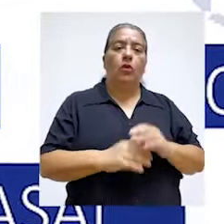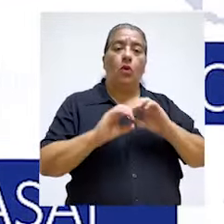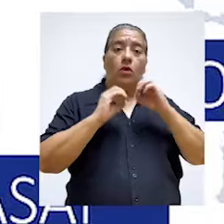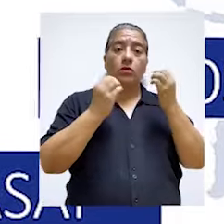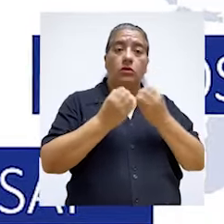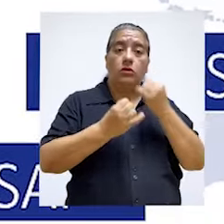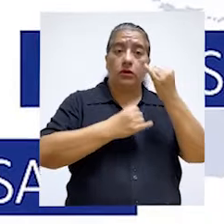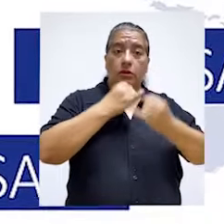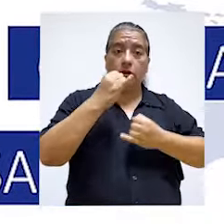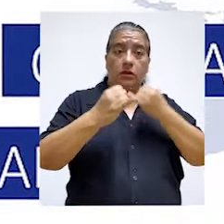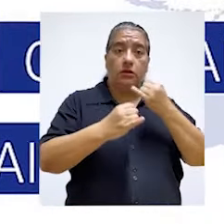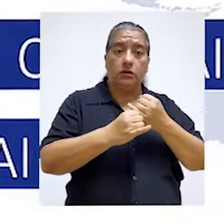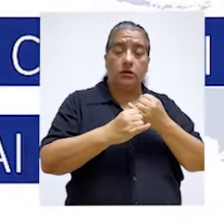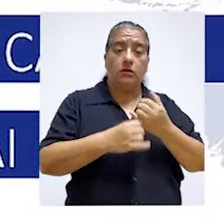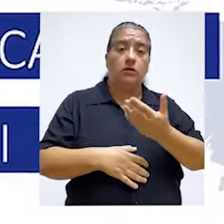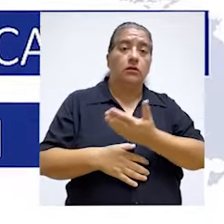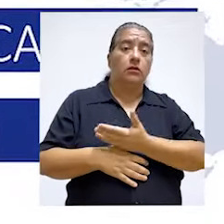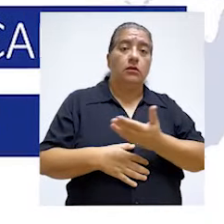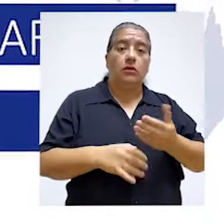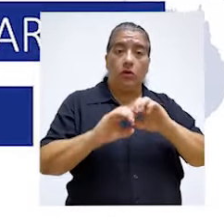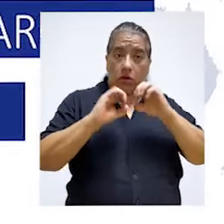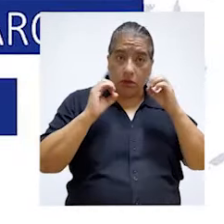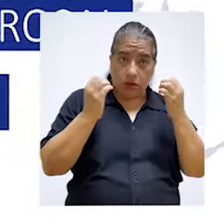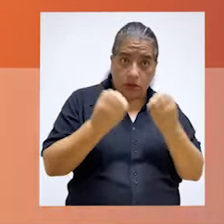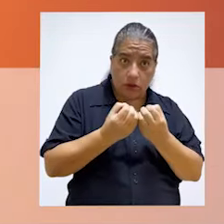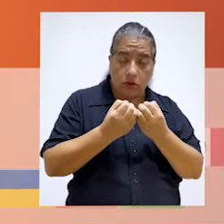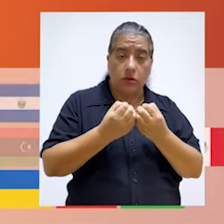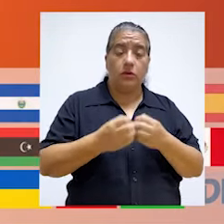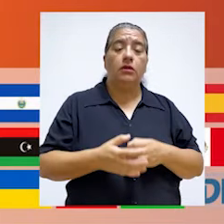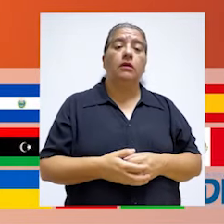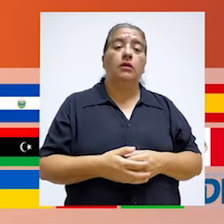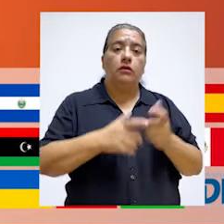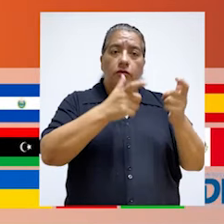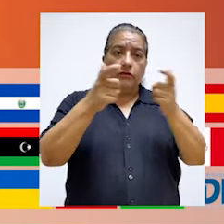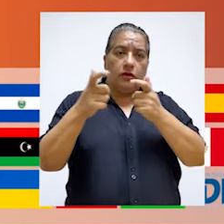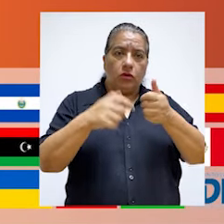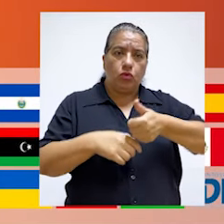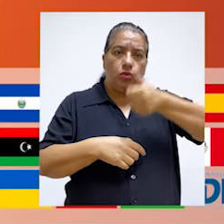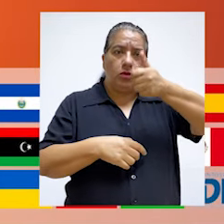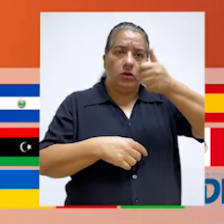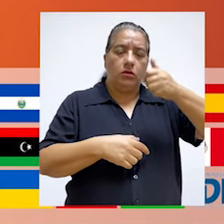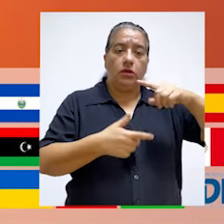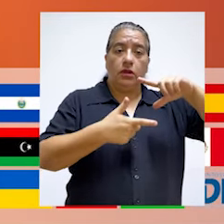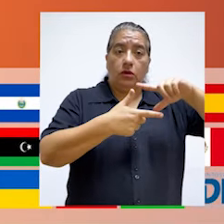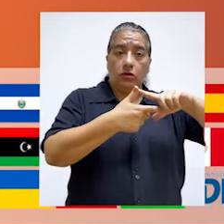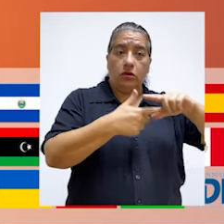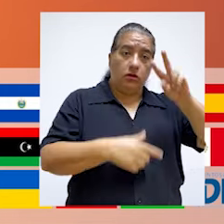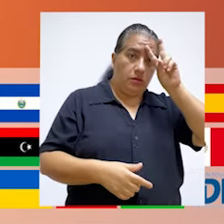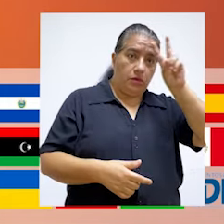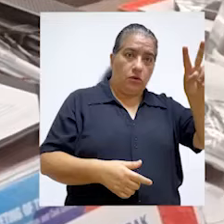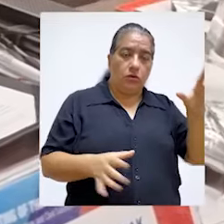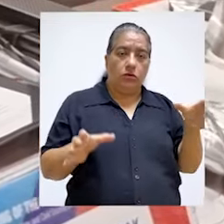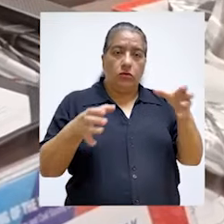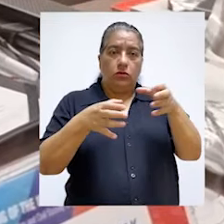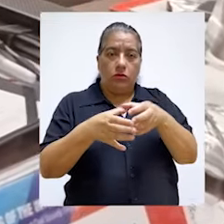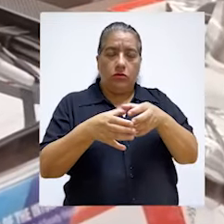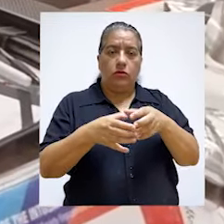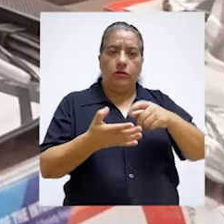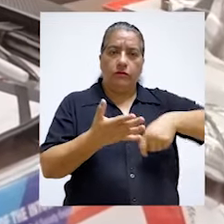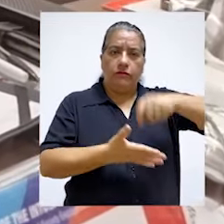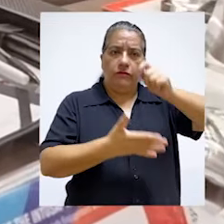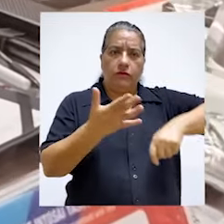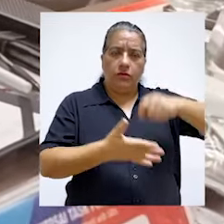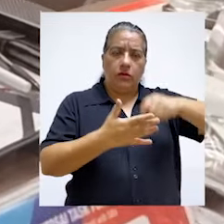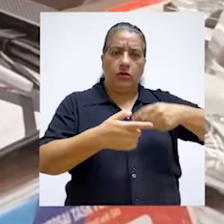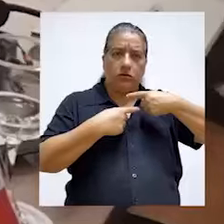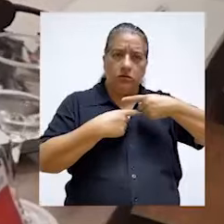Organización Internacional de Entidades Fiscalizadoras Superiores INTOSAI y la Contraloría de Perú. Las entidades